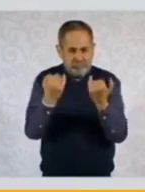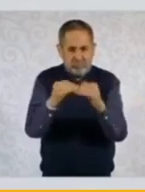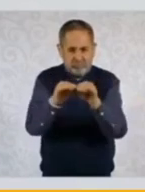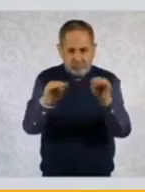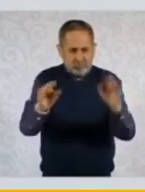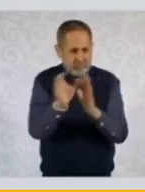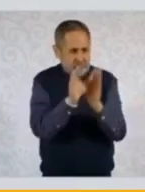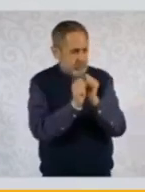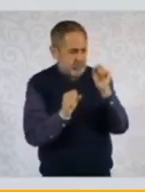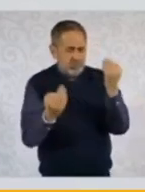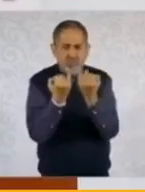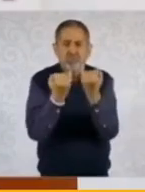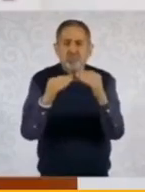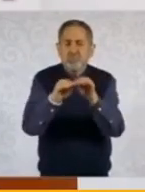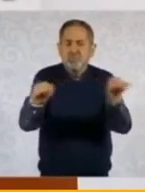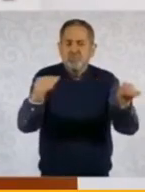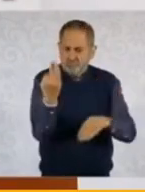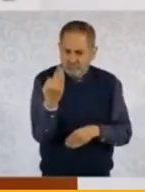Constitución.